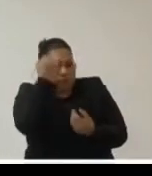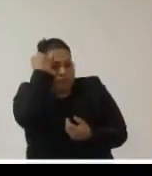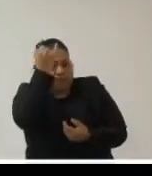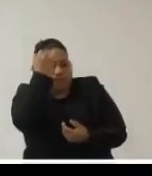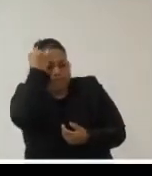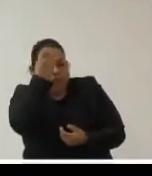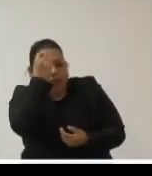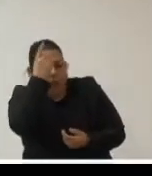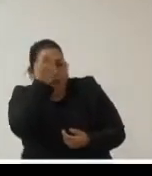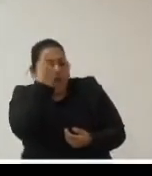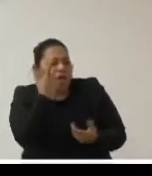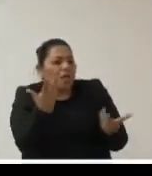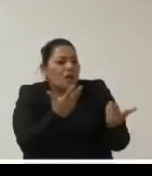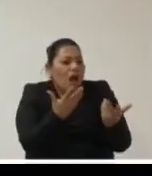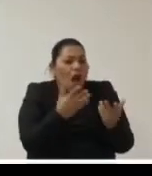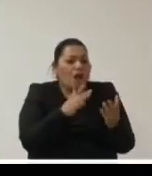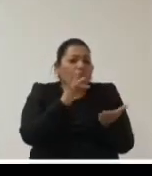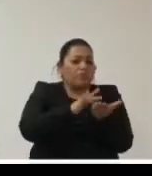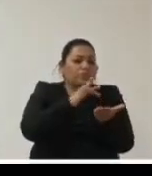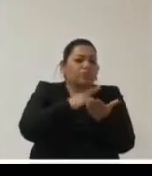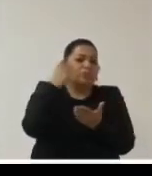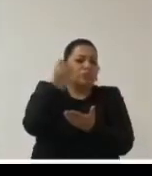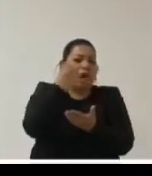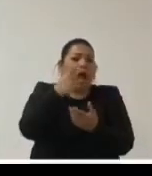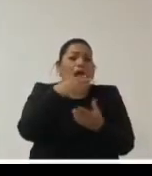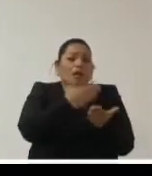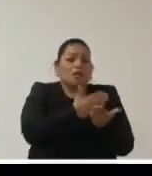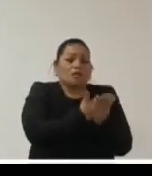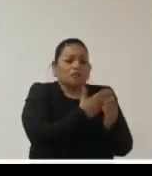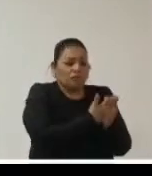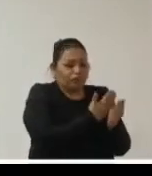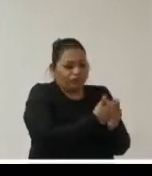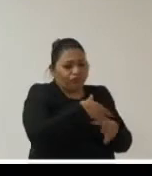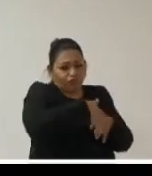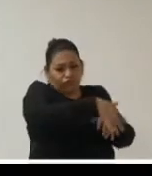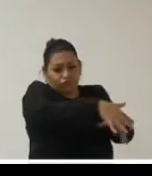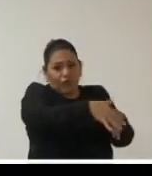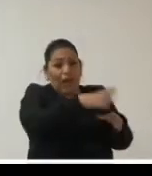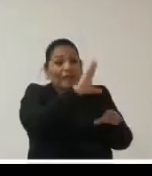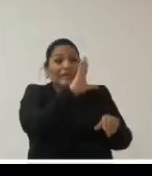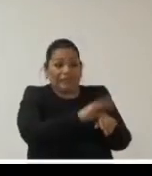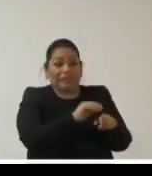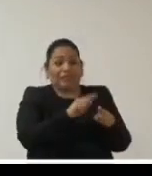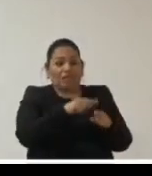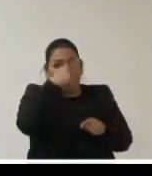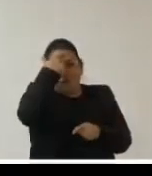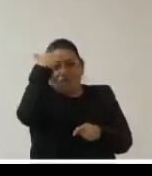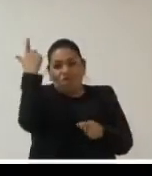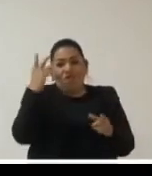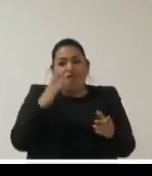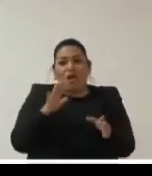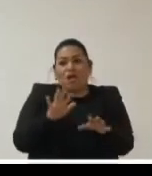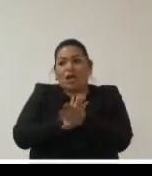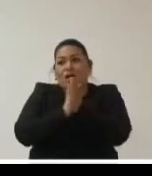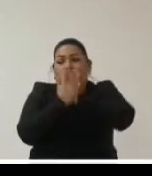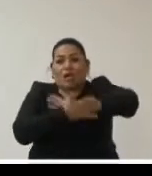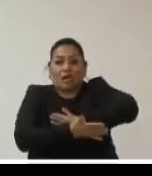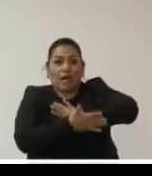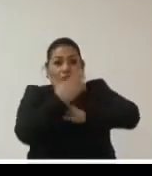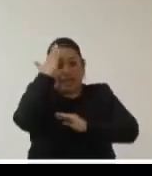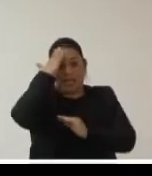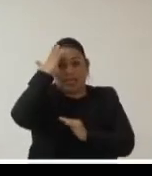en la transición hacia la digitalización archivística que permita optimizar la manera en que las autoridades